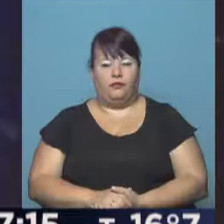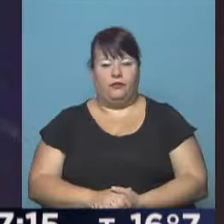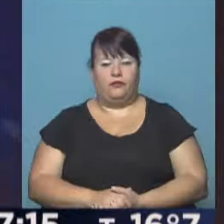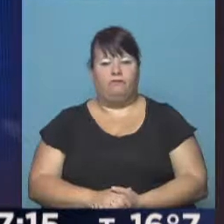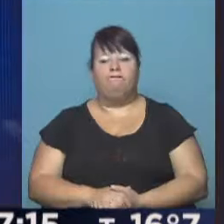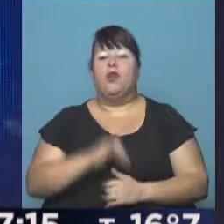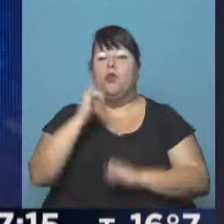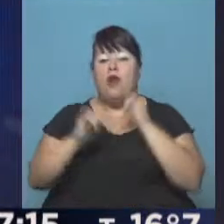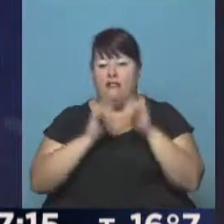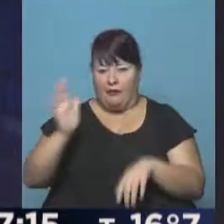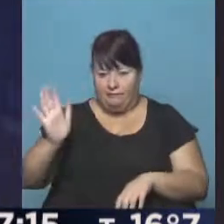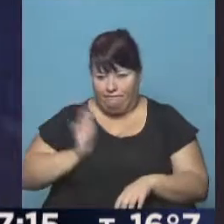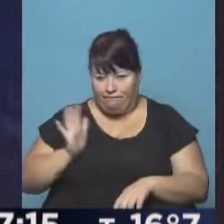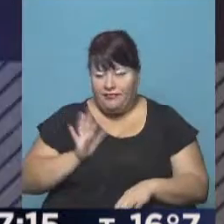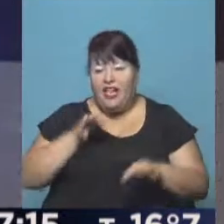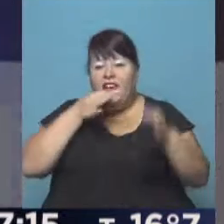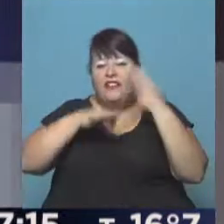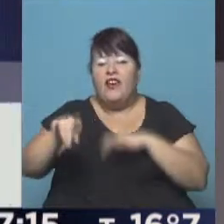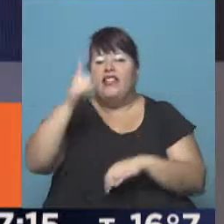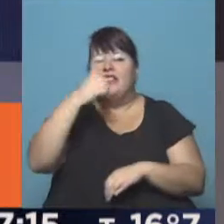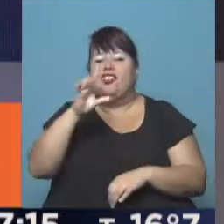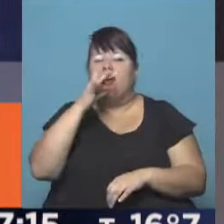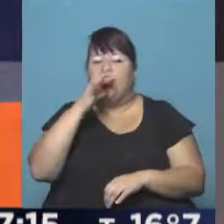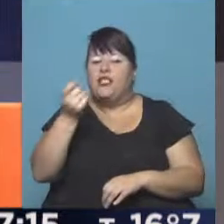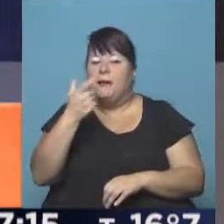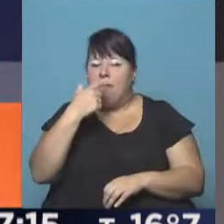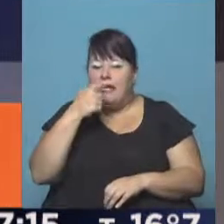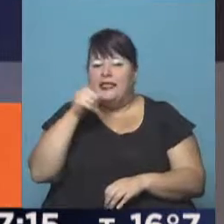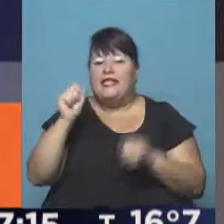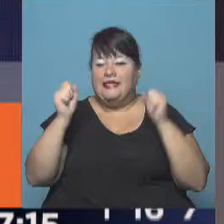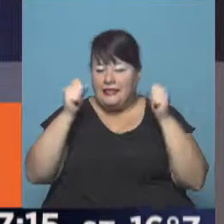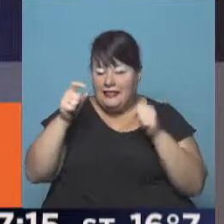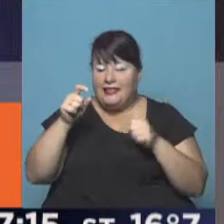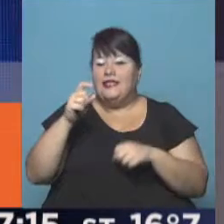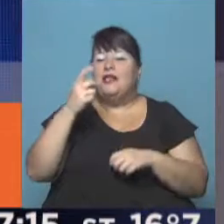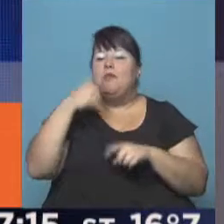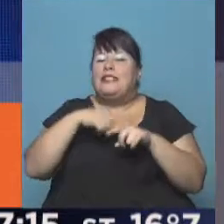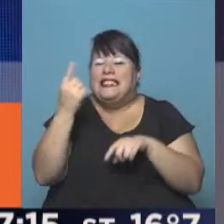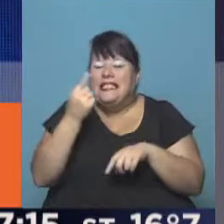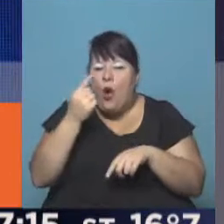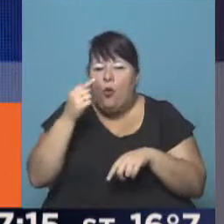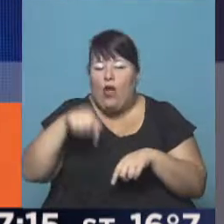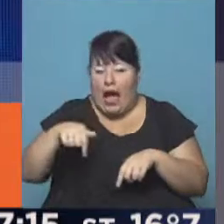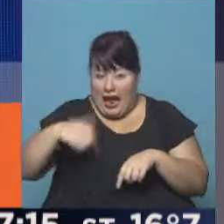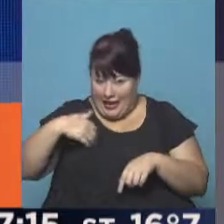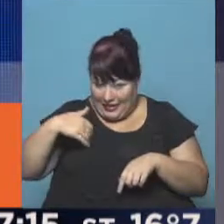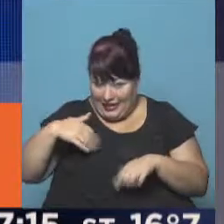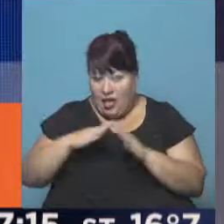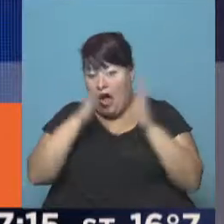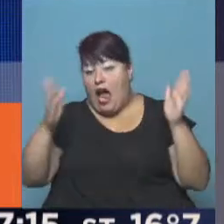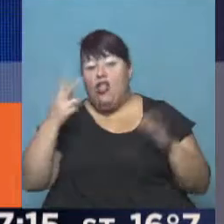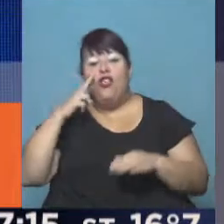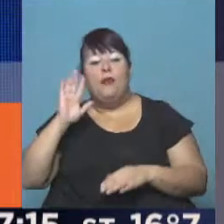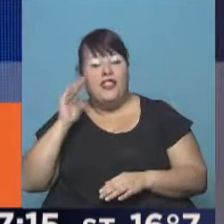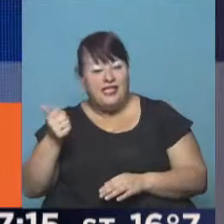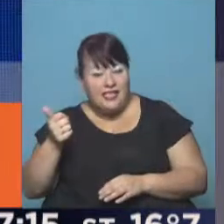Es un dato alarmante, se vendieron 114 pastillas de ansiolíticos por segundo aquí en la Argentina durante el año